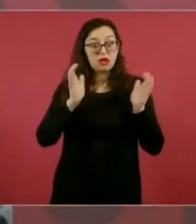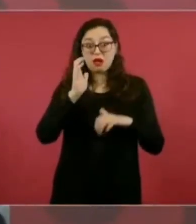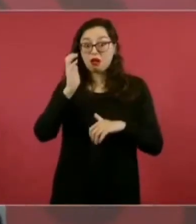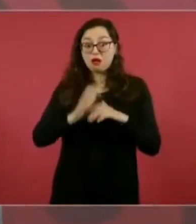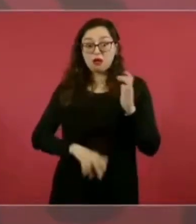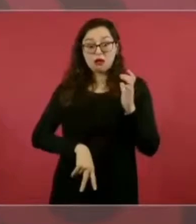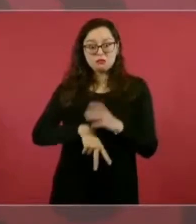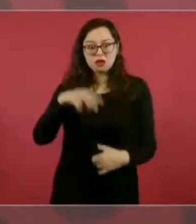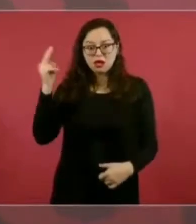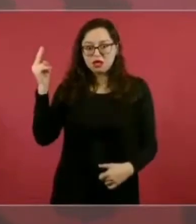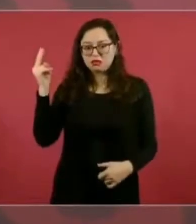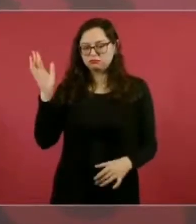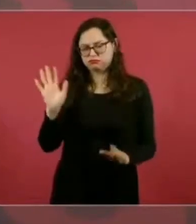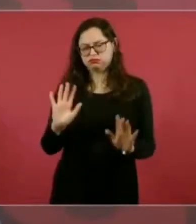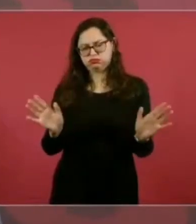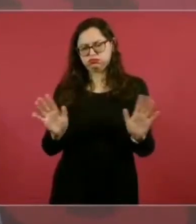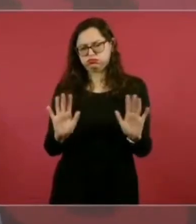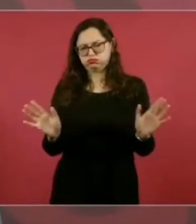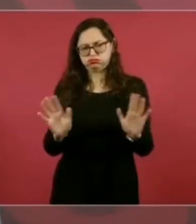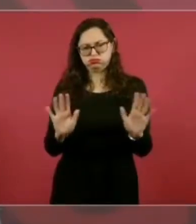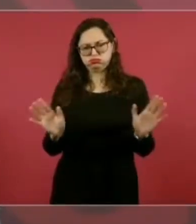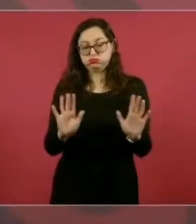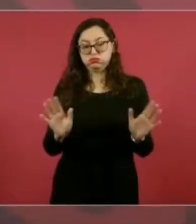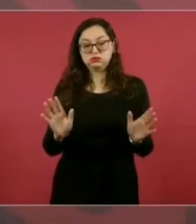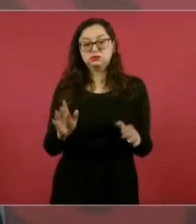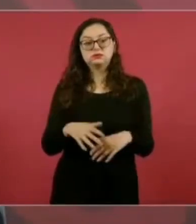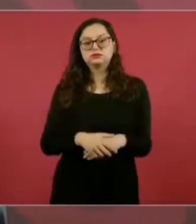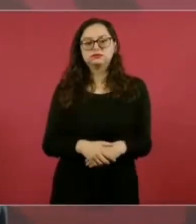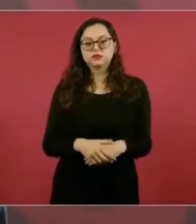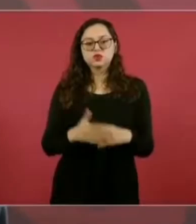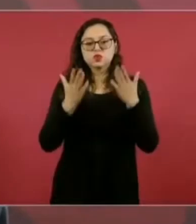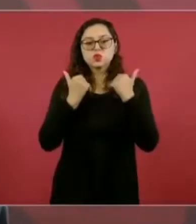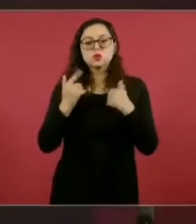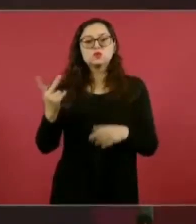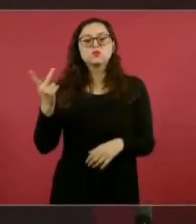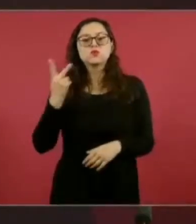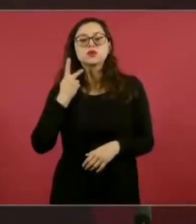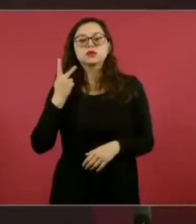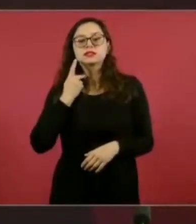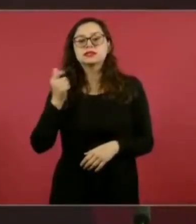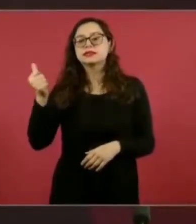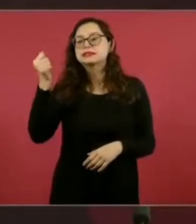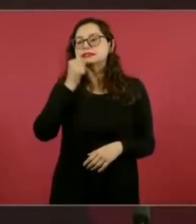Eso lo deben saber también los jóvenes. Siempre se llenan.